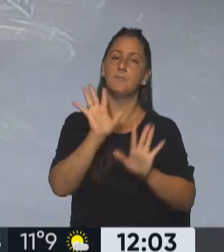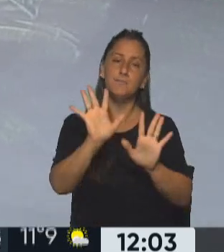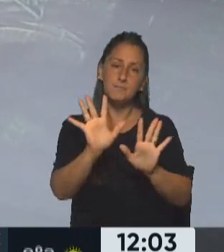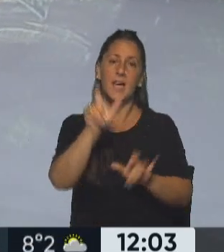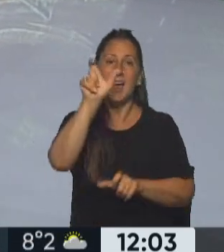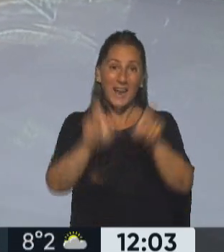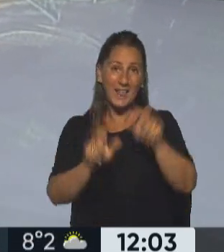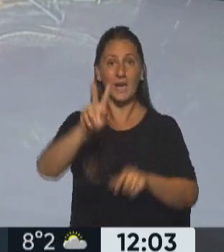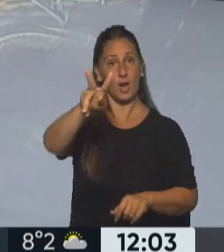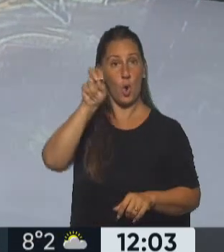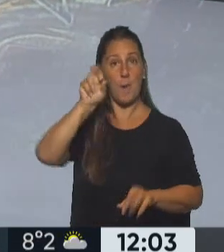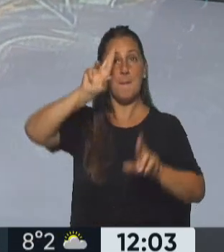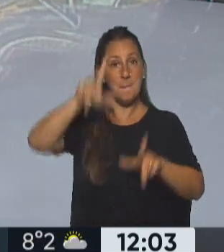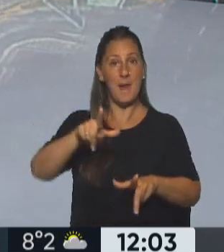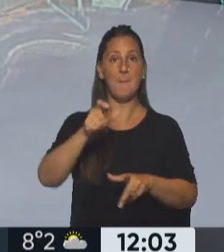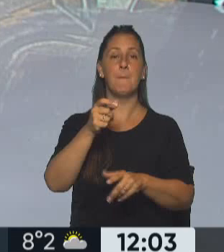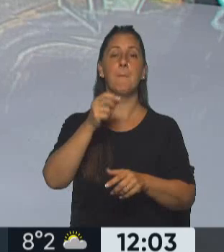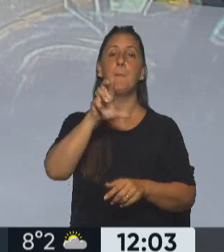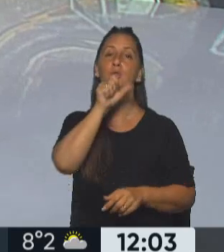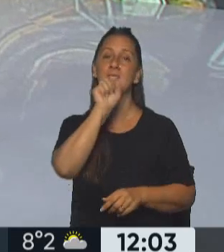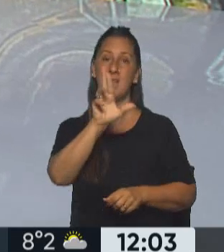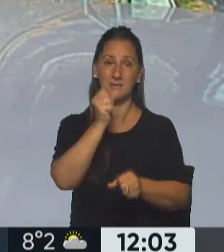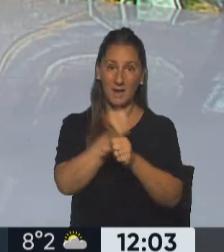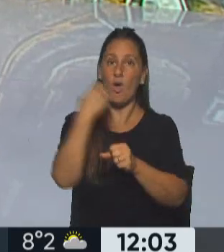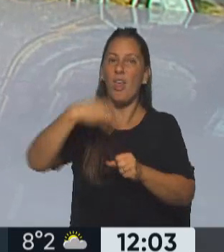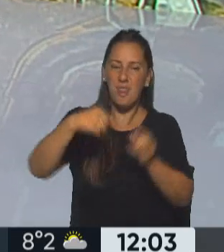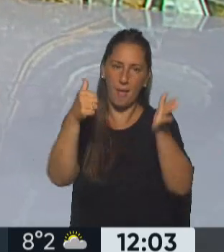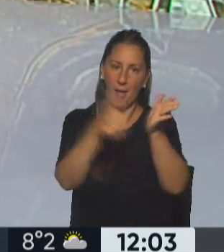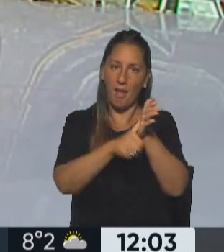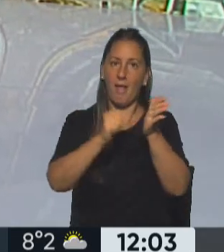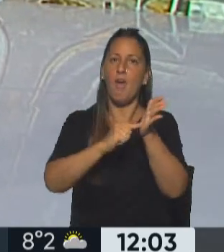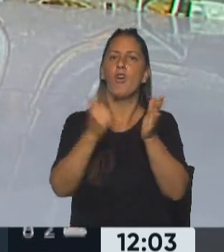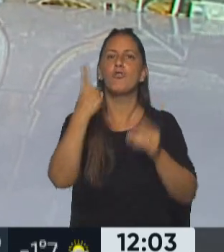beneficiarios del plan Potenciar Trabajo rebadiriden su identidad para seguir percibiendo el beneficio.